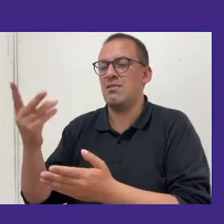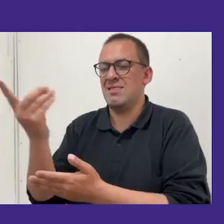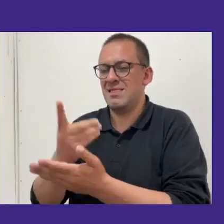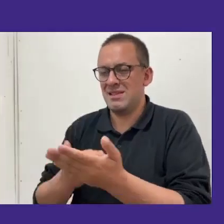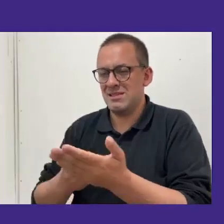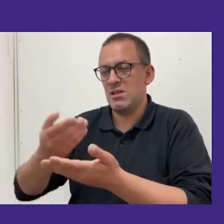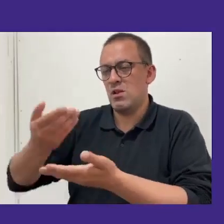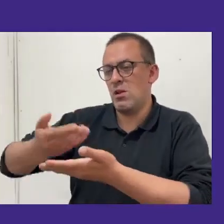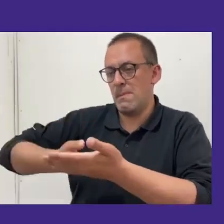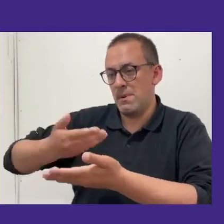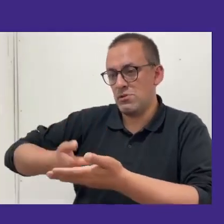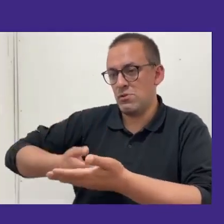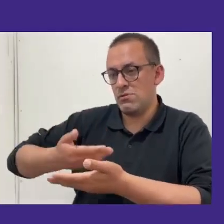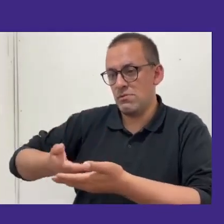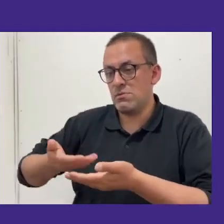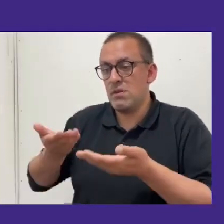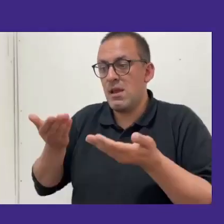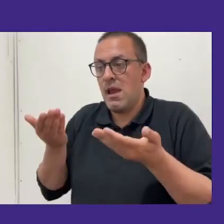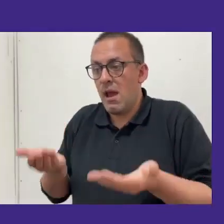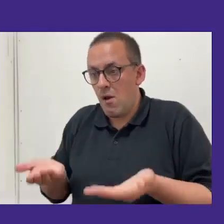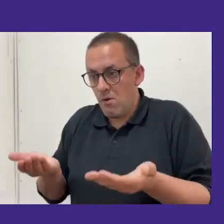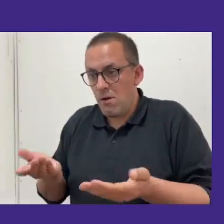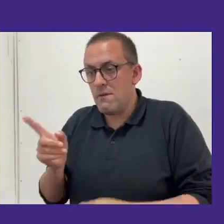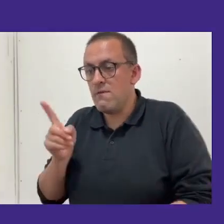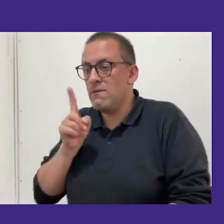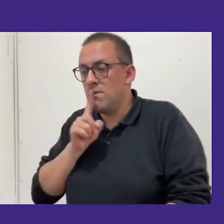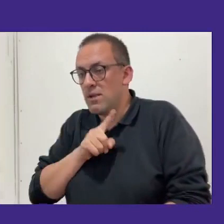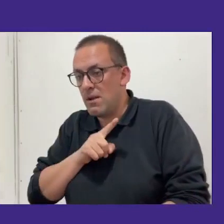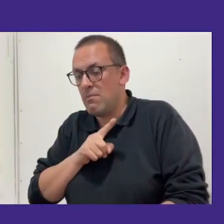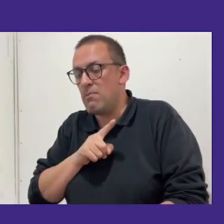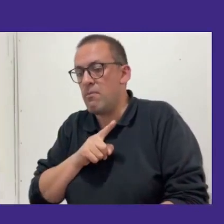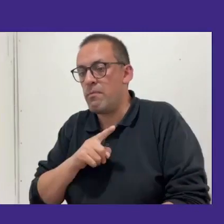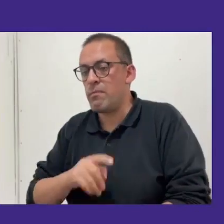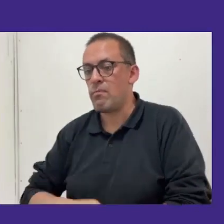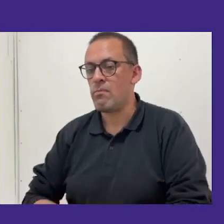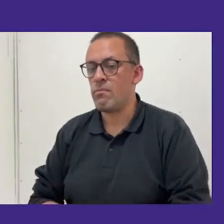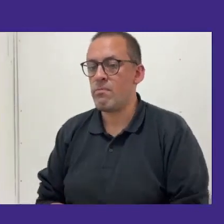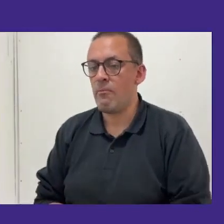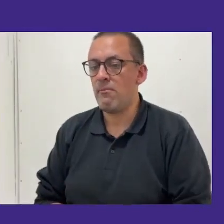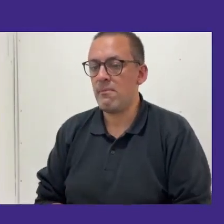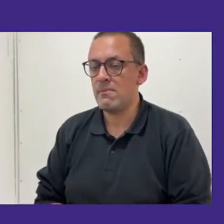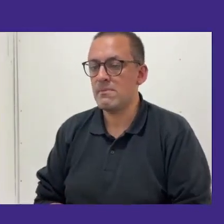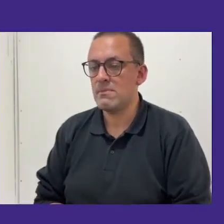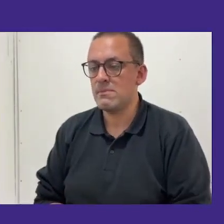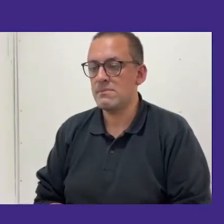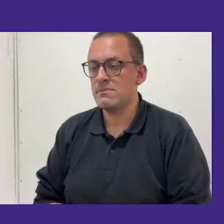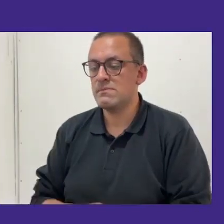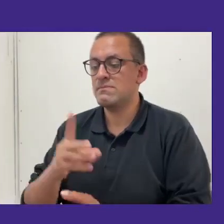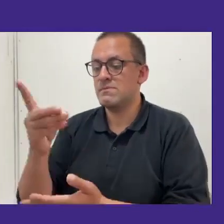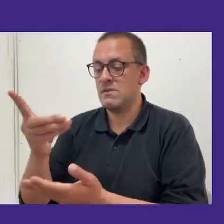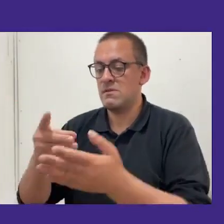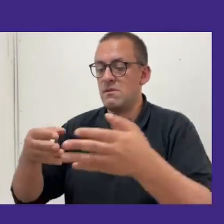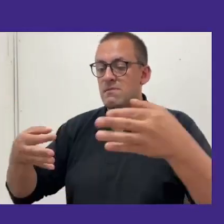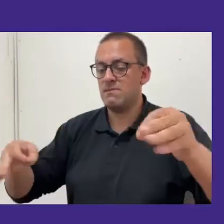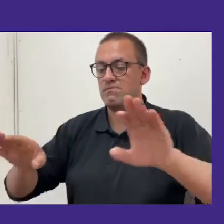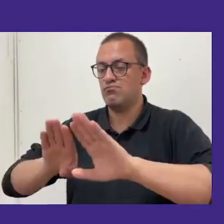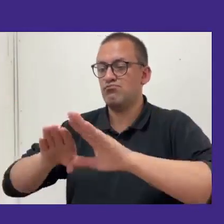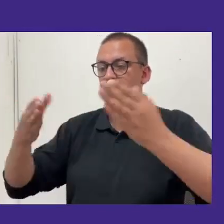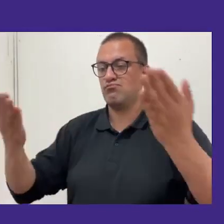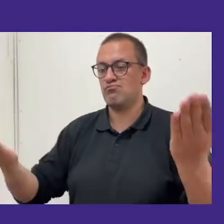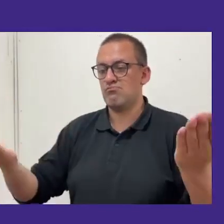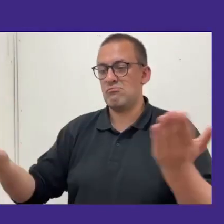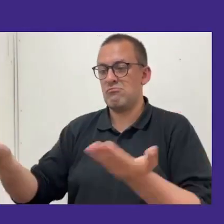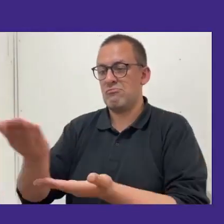que nos encontramos en la etapa final ya en este momento, era diseñar el tablero con las preguntas